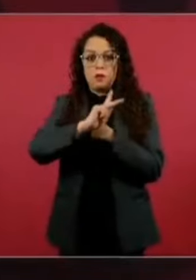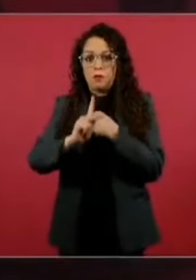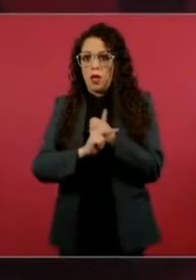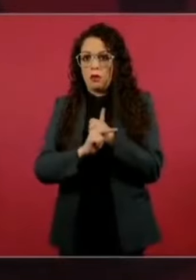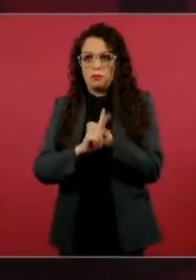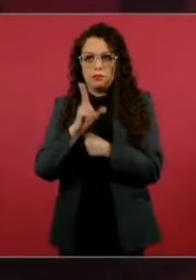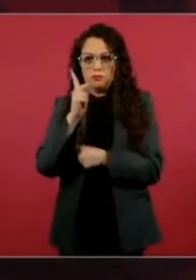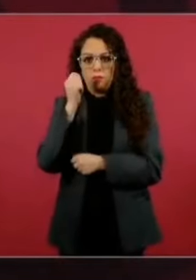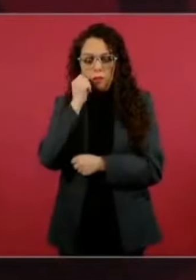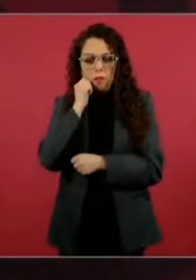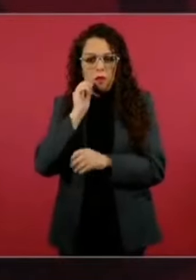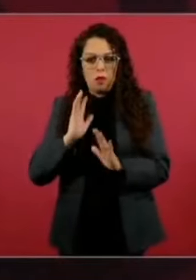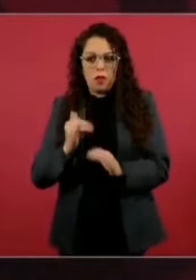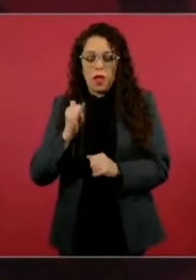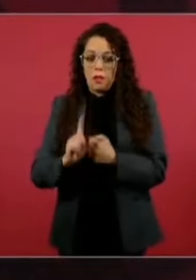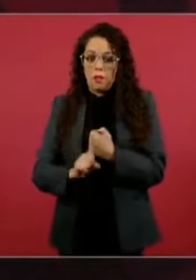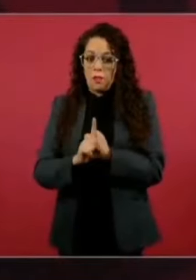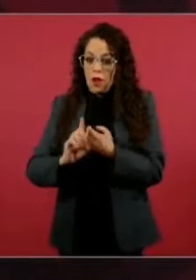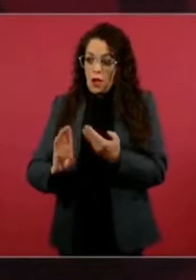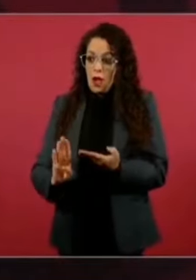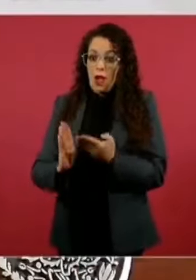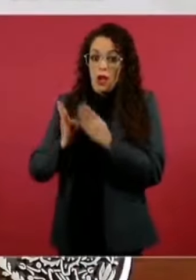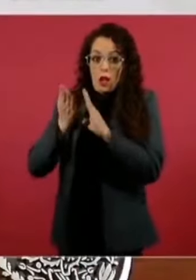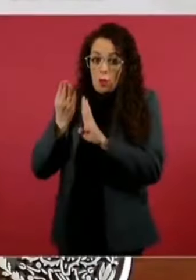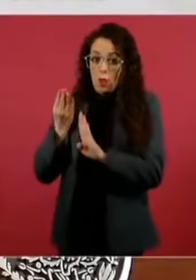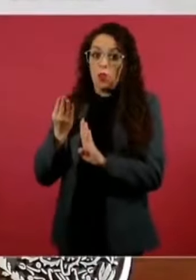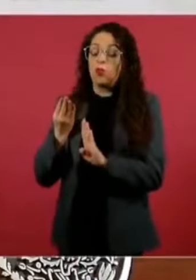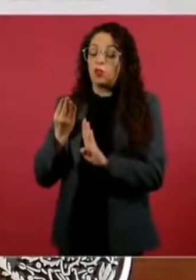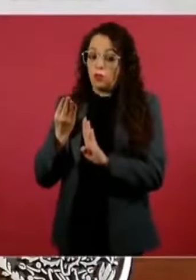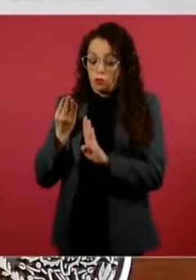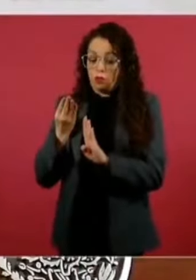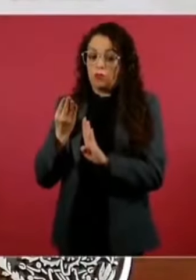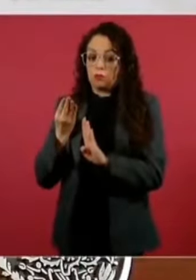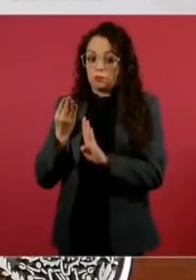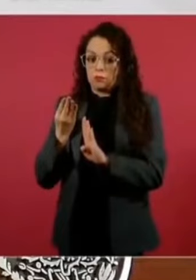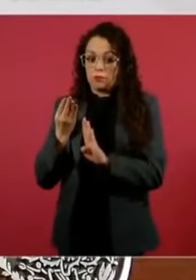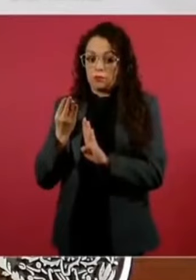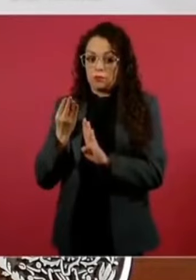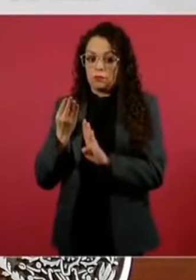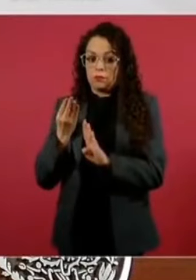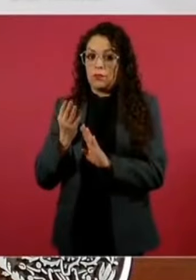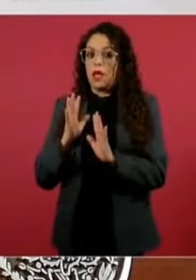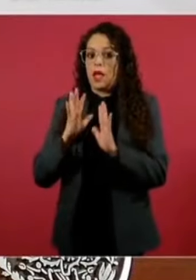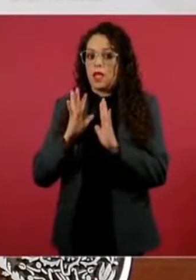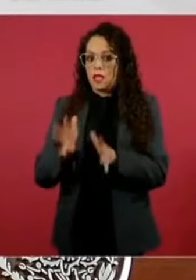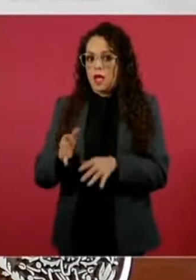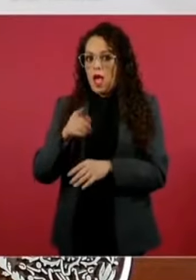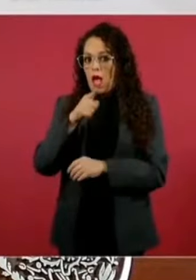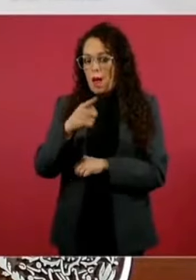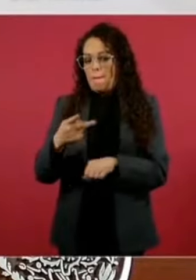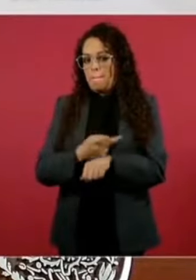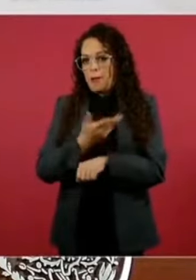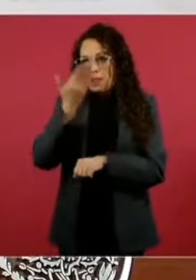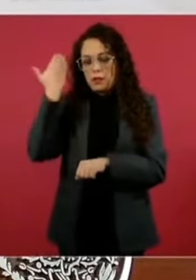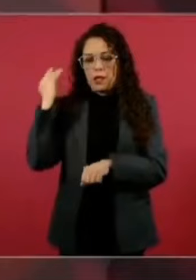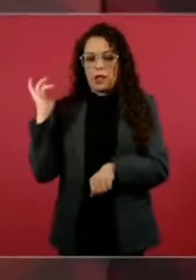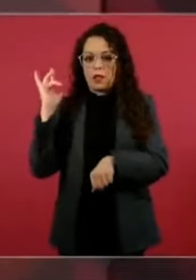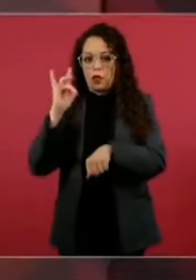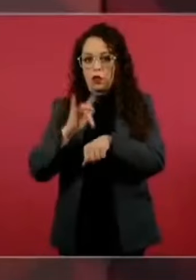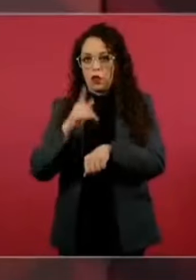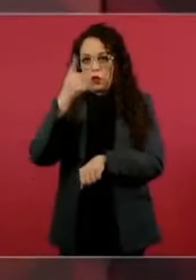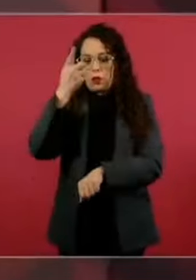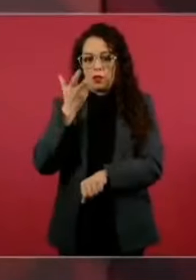En Estados Unidos ya sucedió lo